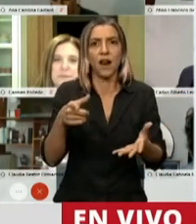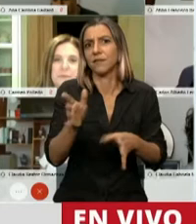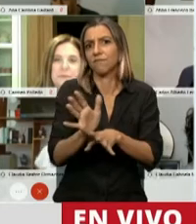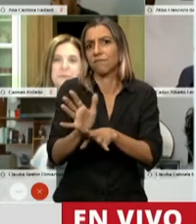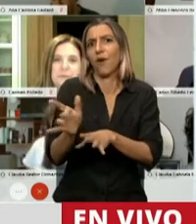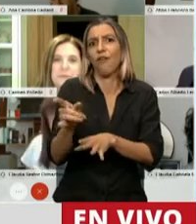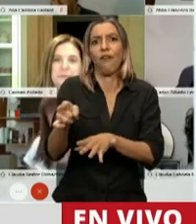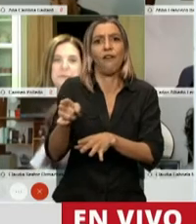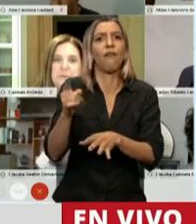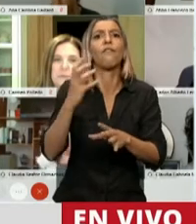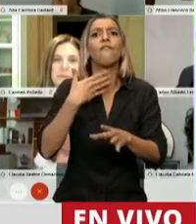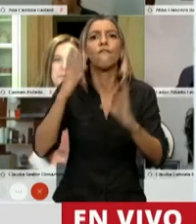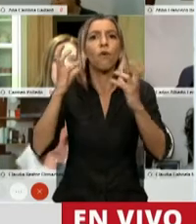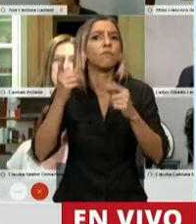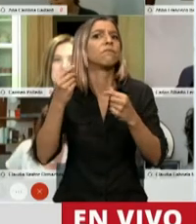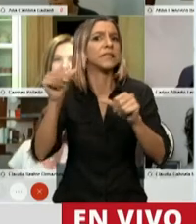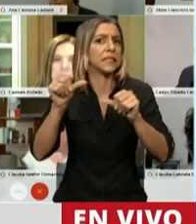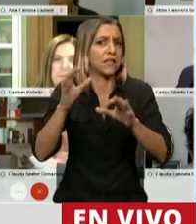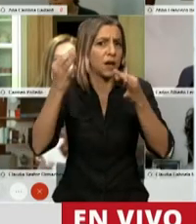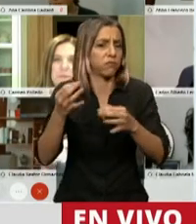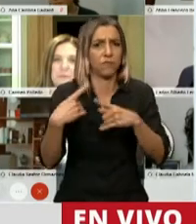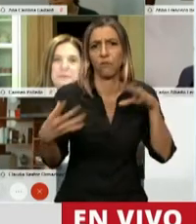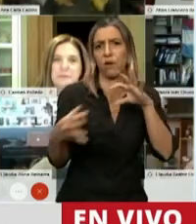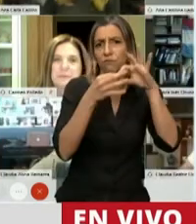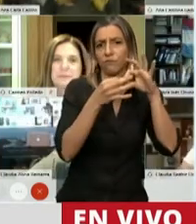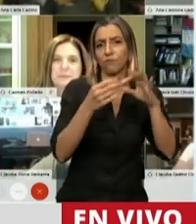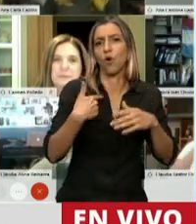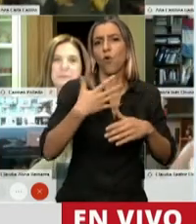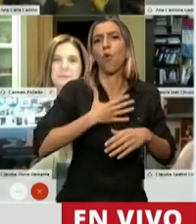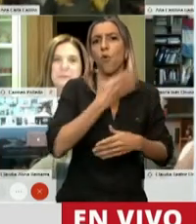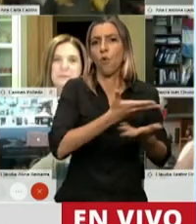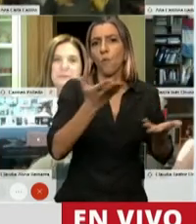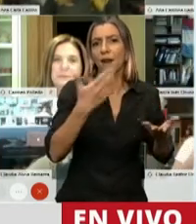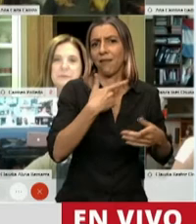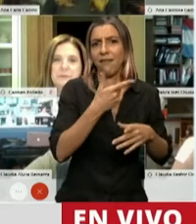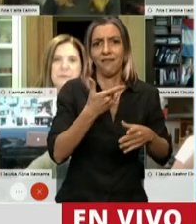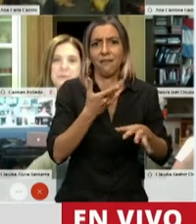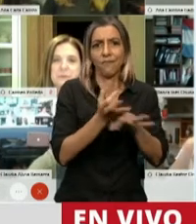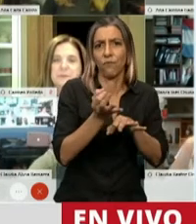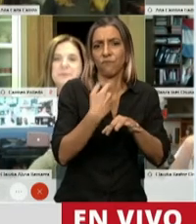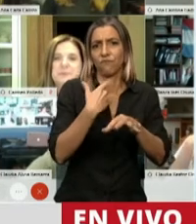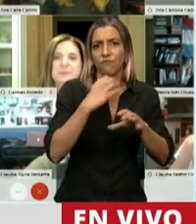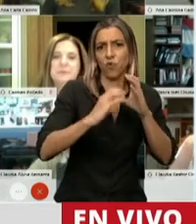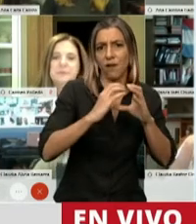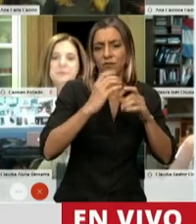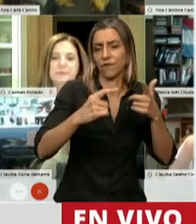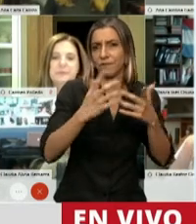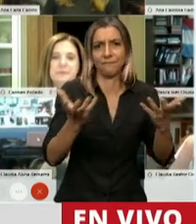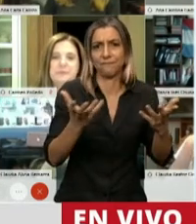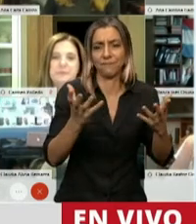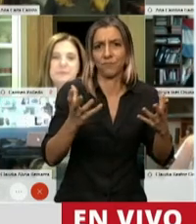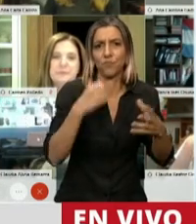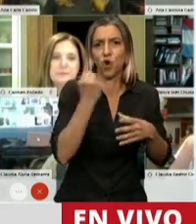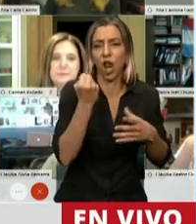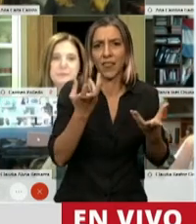humanas y que concluye en una profesión vinculada con la salud y con la educación. Áreas cuyo fortalecimiento hoy